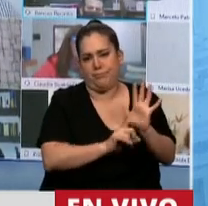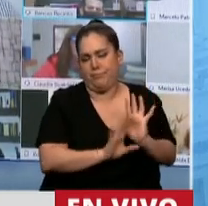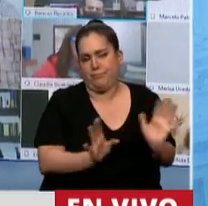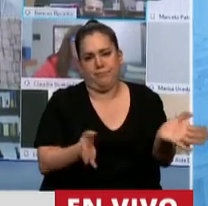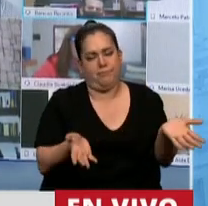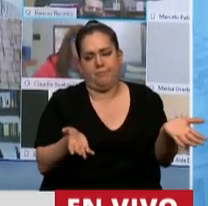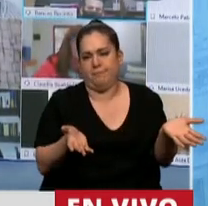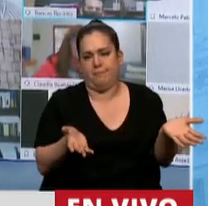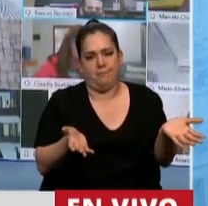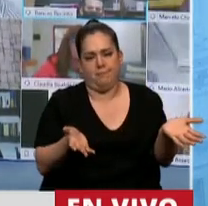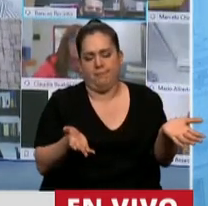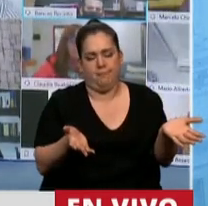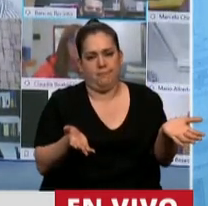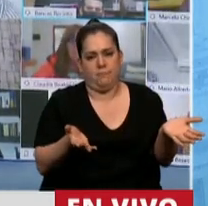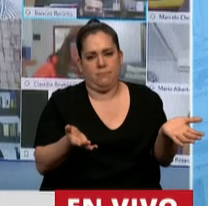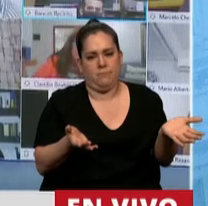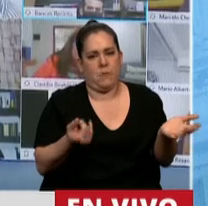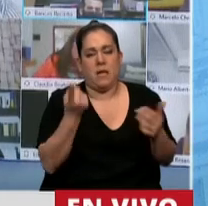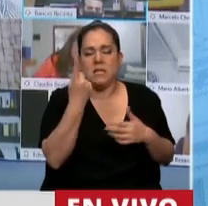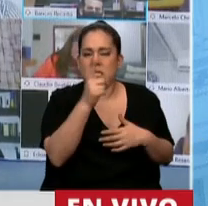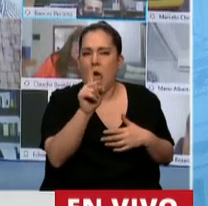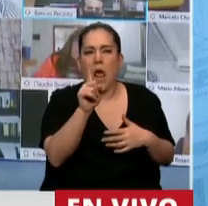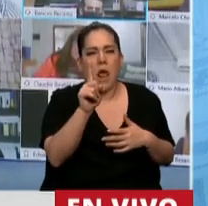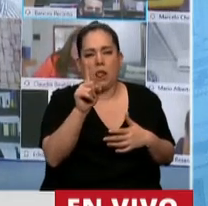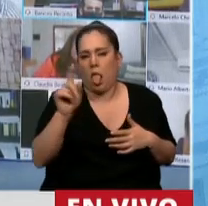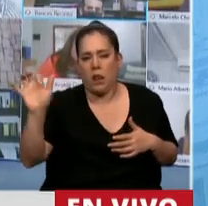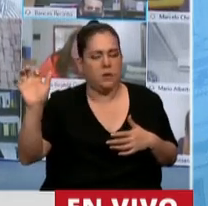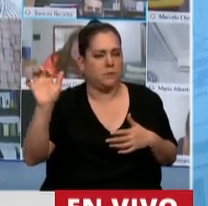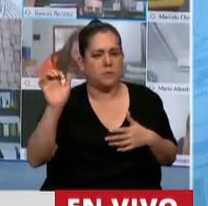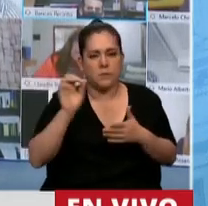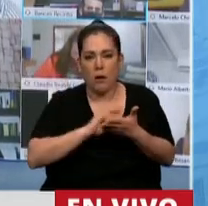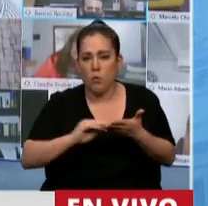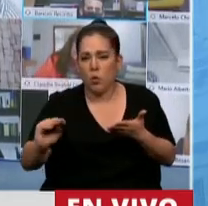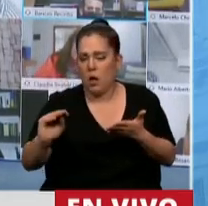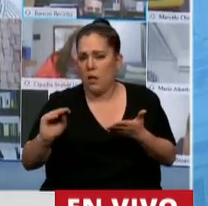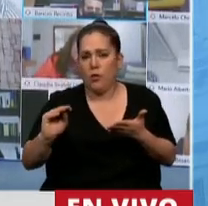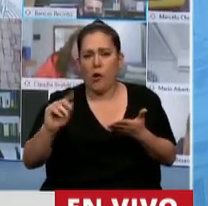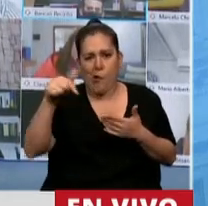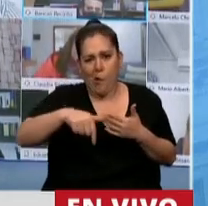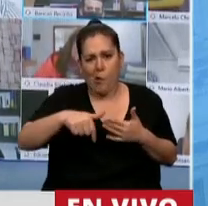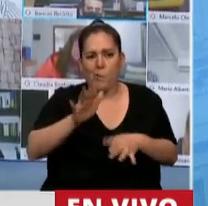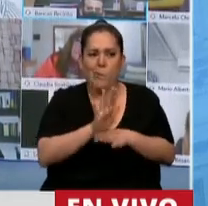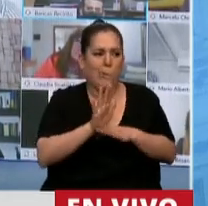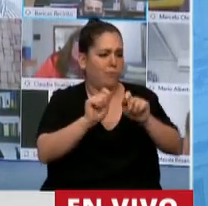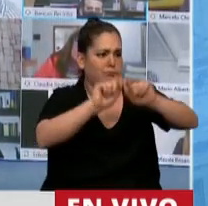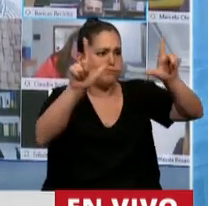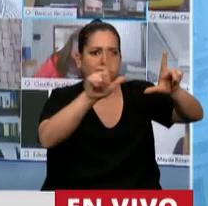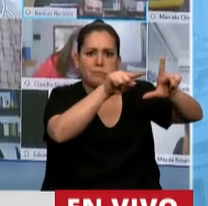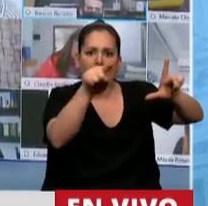No me parece menor que cientos y tantos diputados que venimos a sentarnos en nuestra banca y figuremos como ausente.